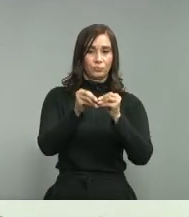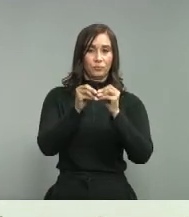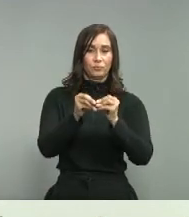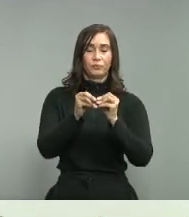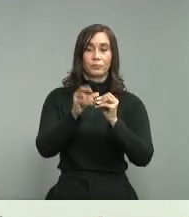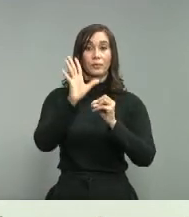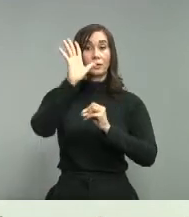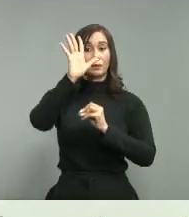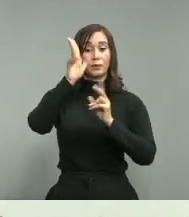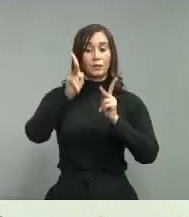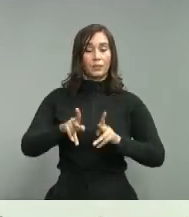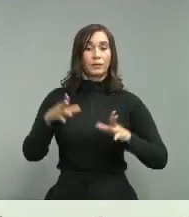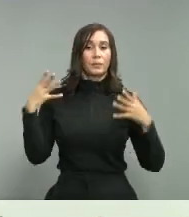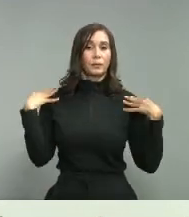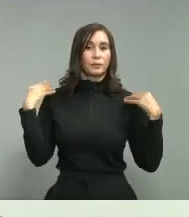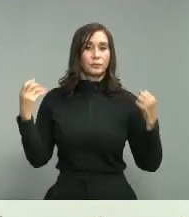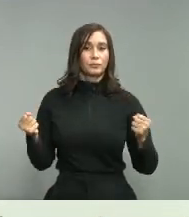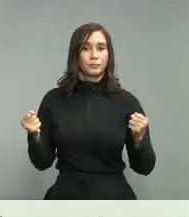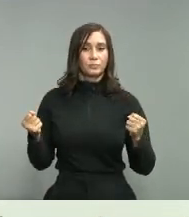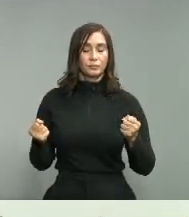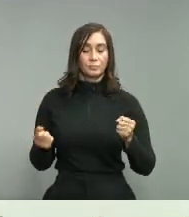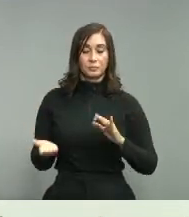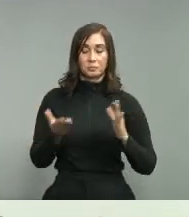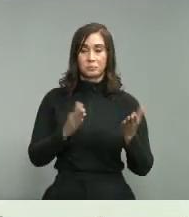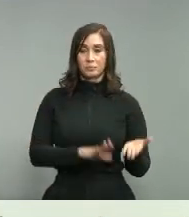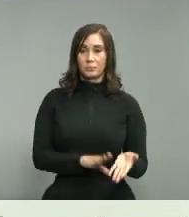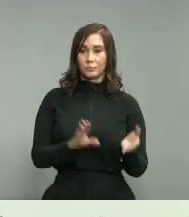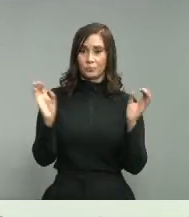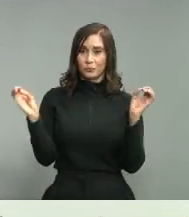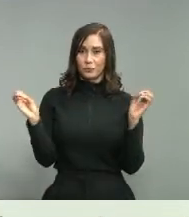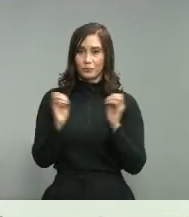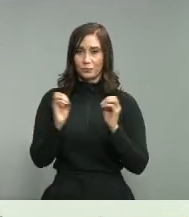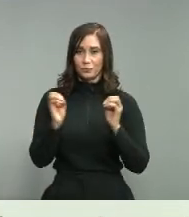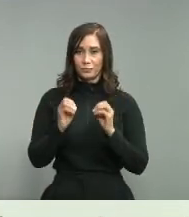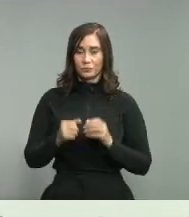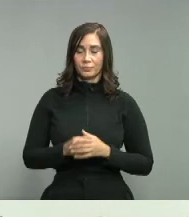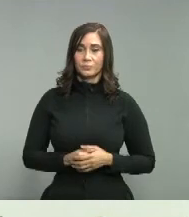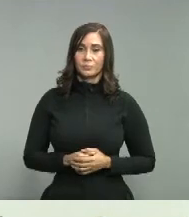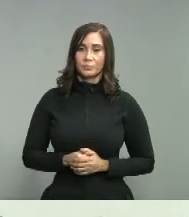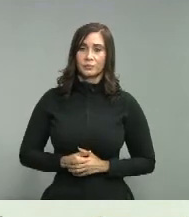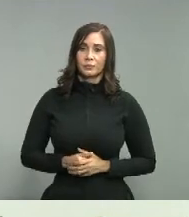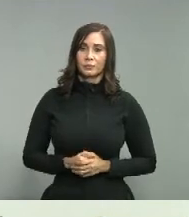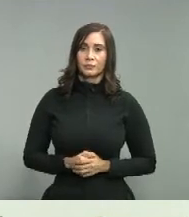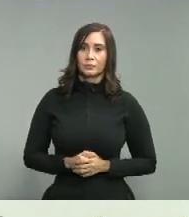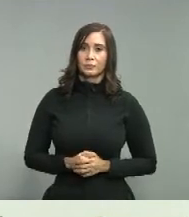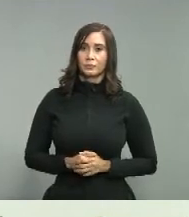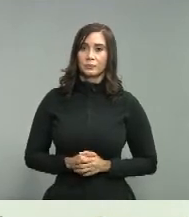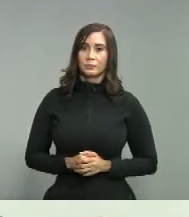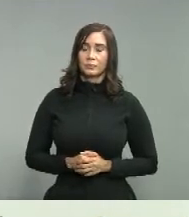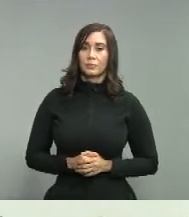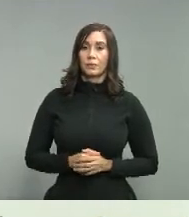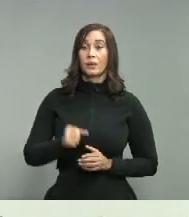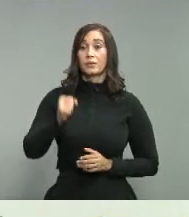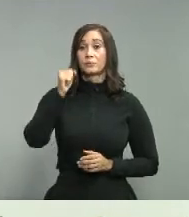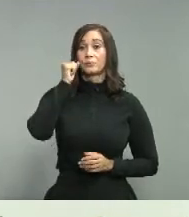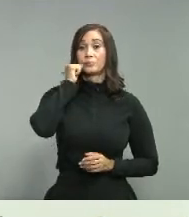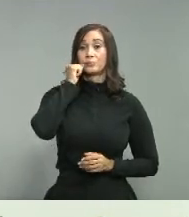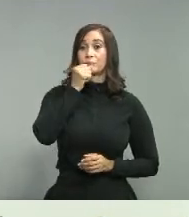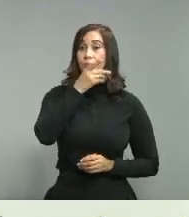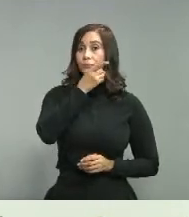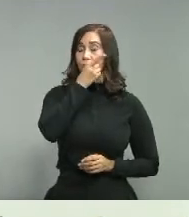5 recuperados 0 fallecimiento provincia santo domingo